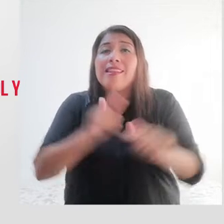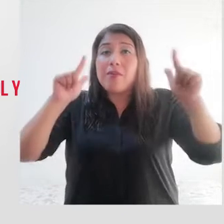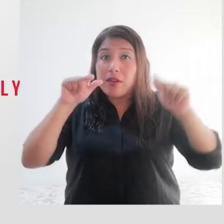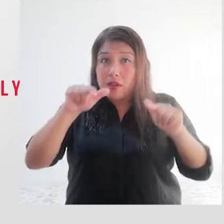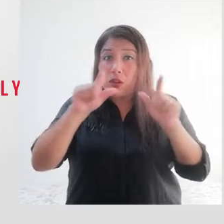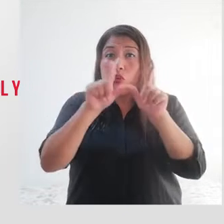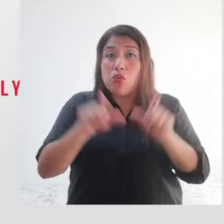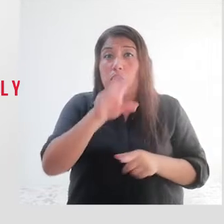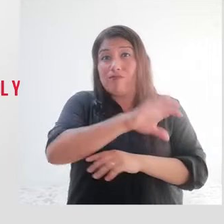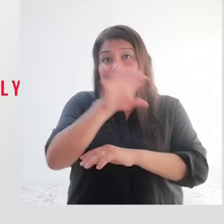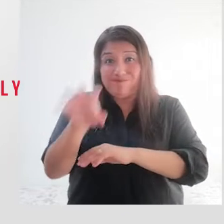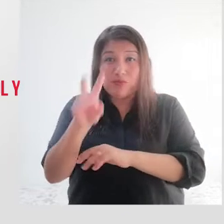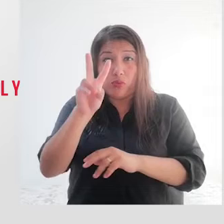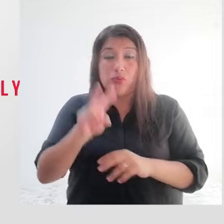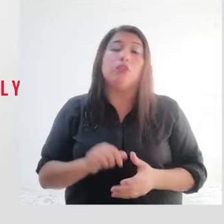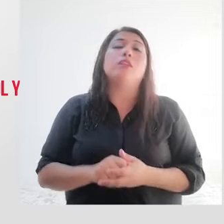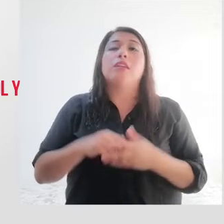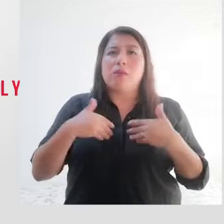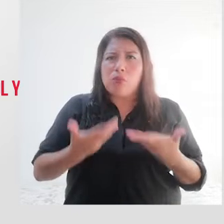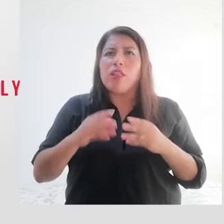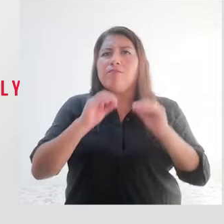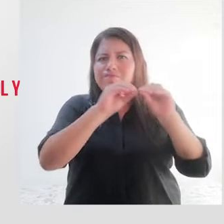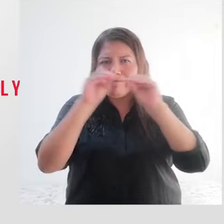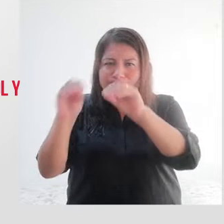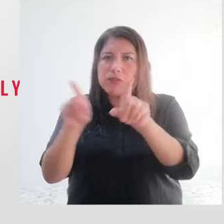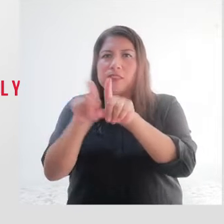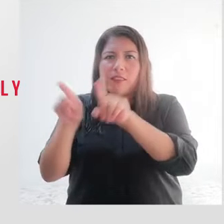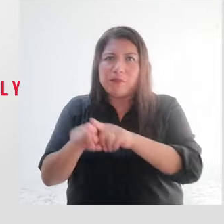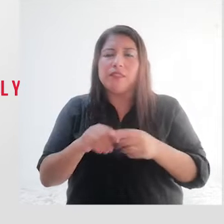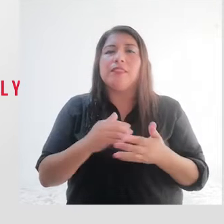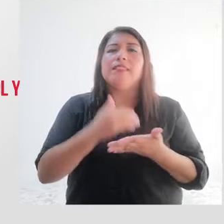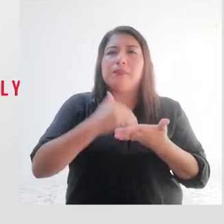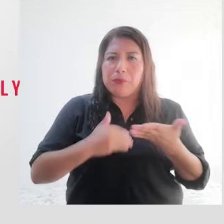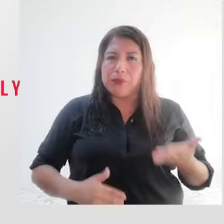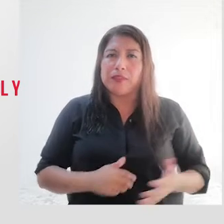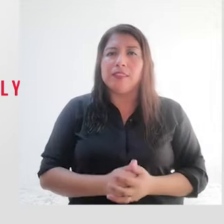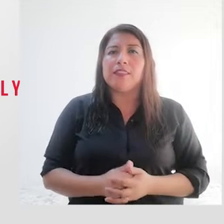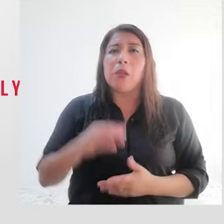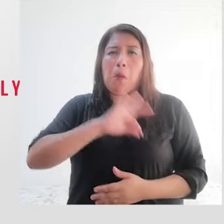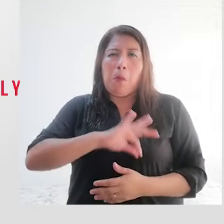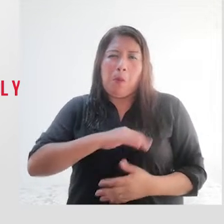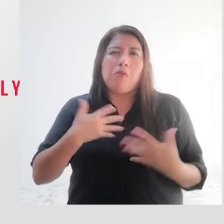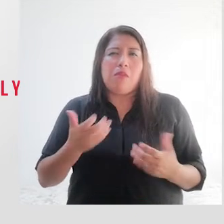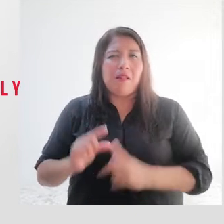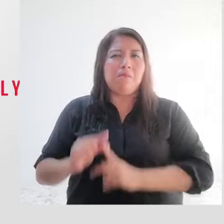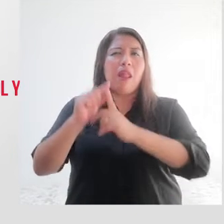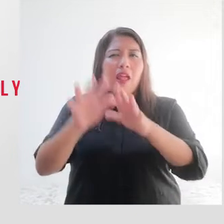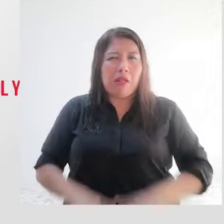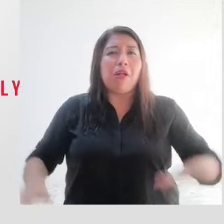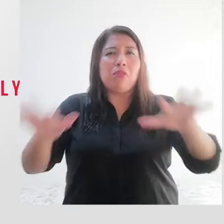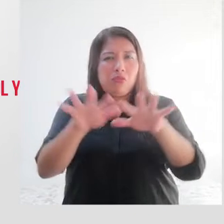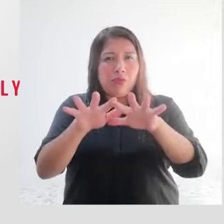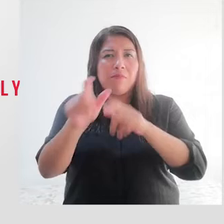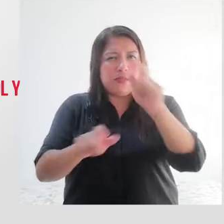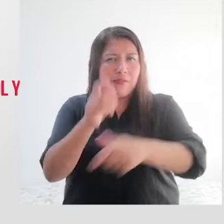para inaugurar los registros regionales y locales. Aprovecho la oportunidad para hacer llegar a todas las personas con discapacidad